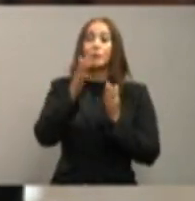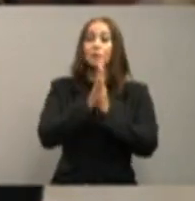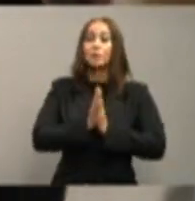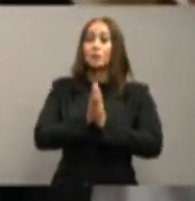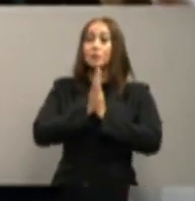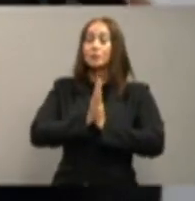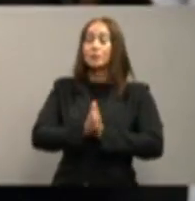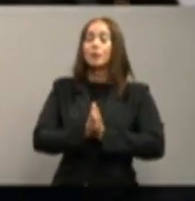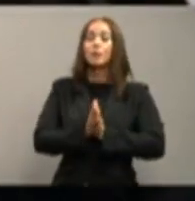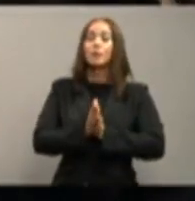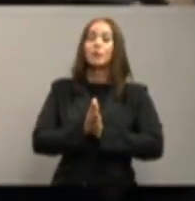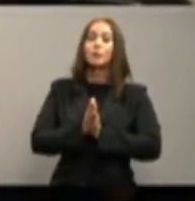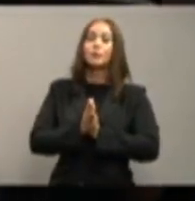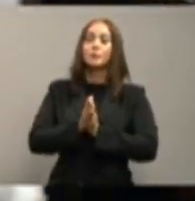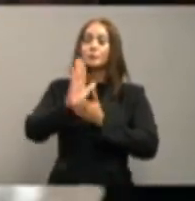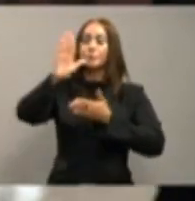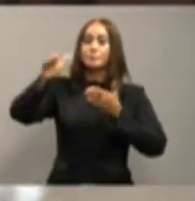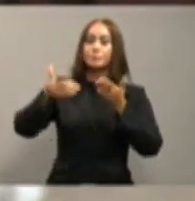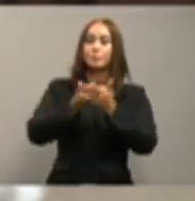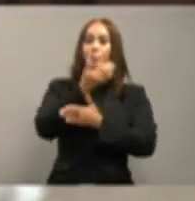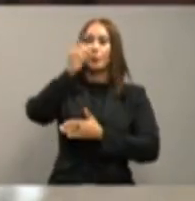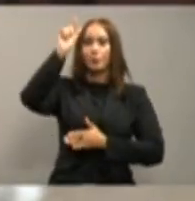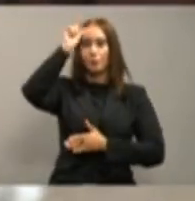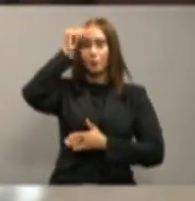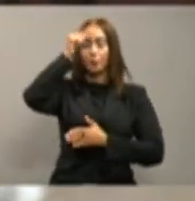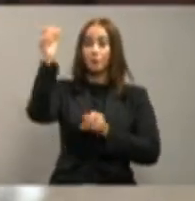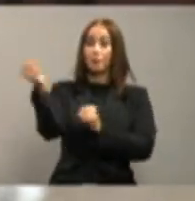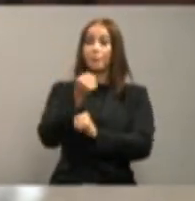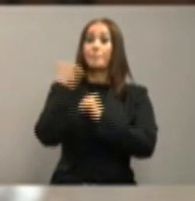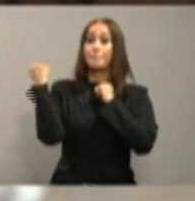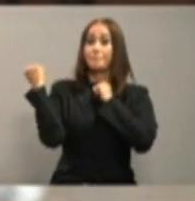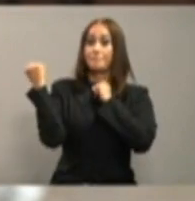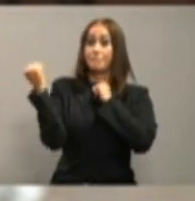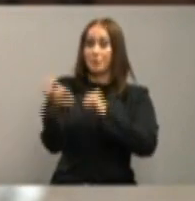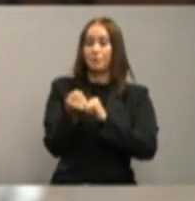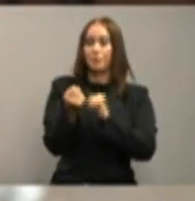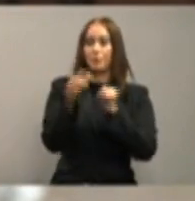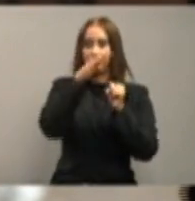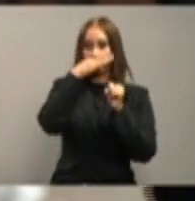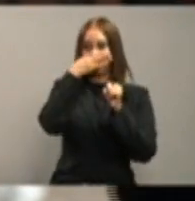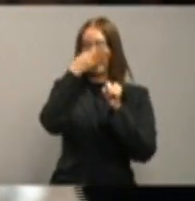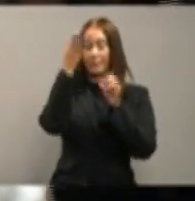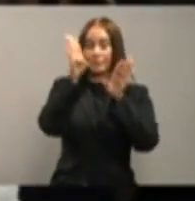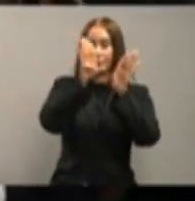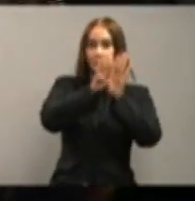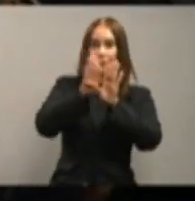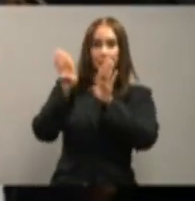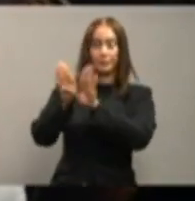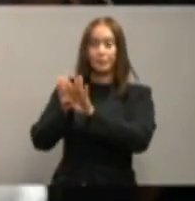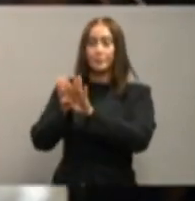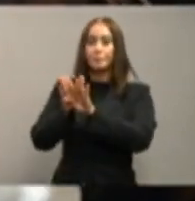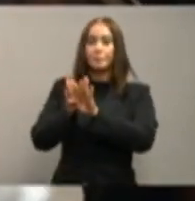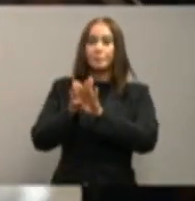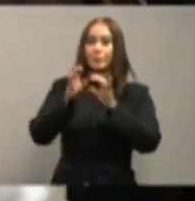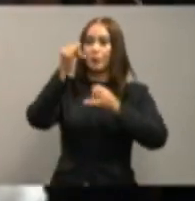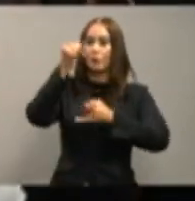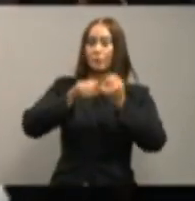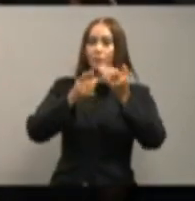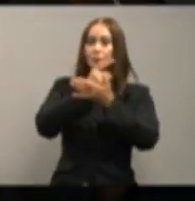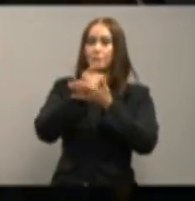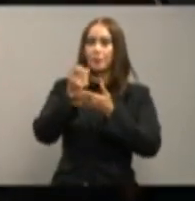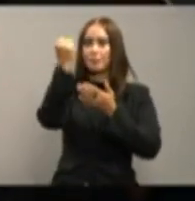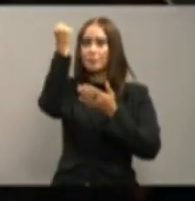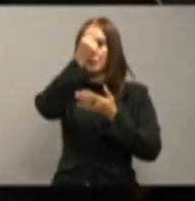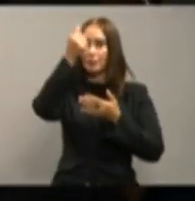que el nuevo gobierno sea más drástico en lo que tiene que ver con el cierre del país, por lo menos los fines de semana, para bajar el